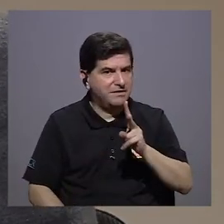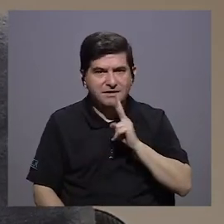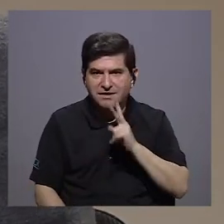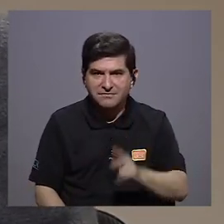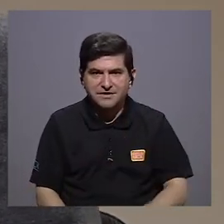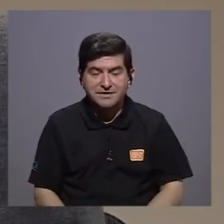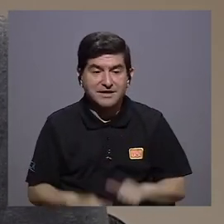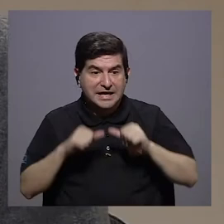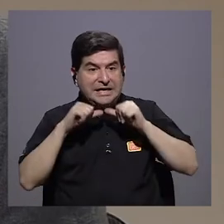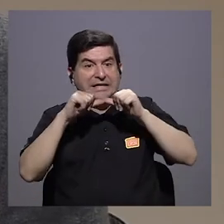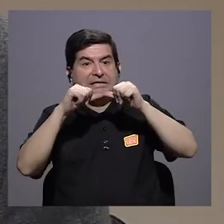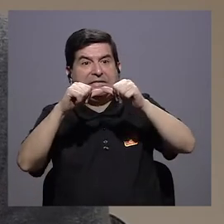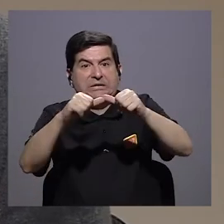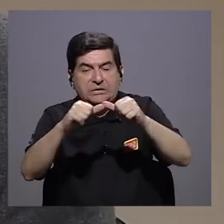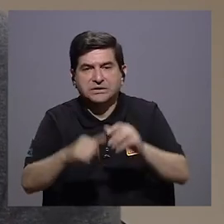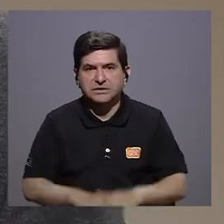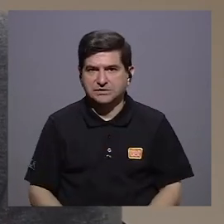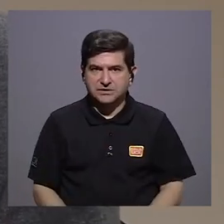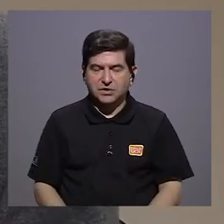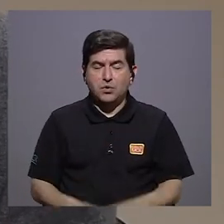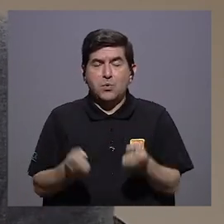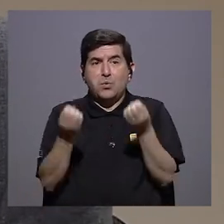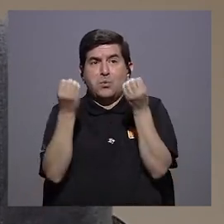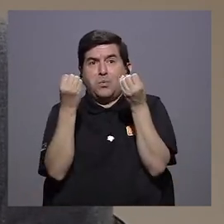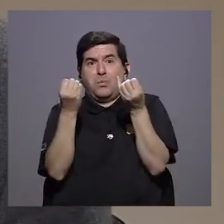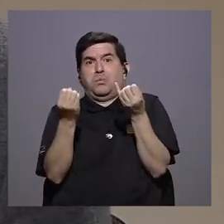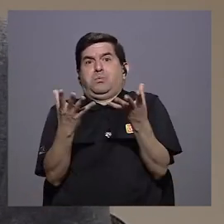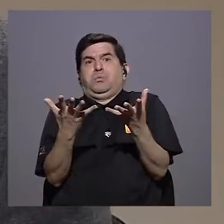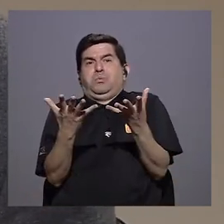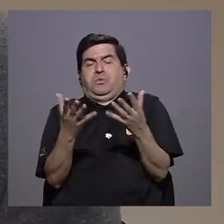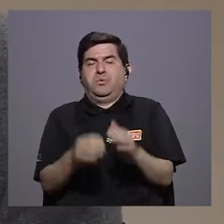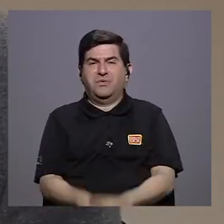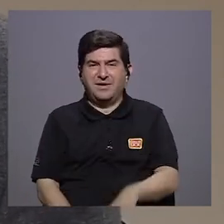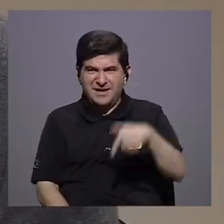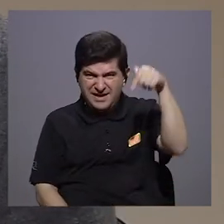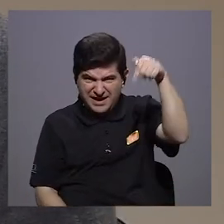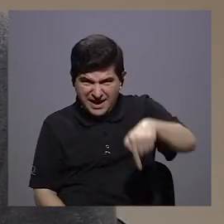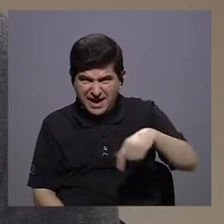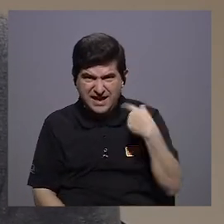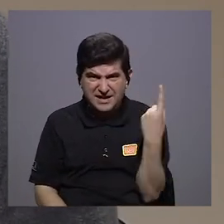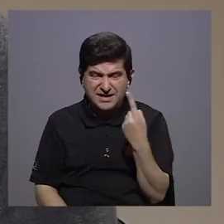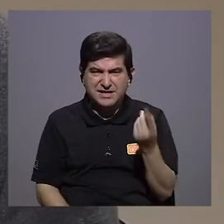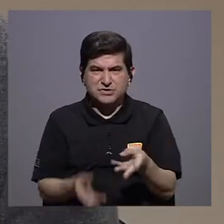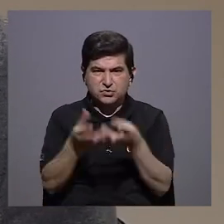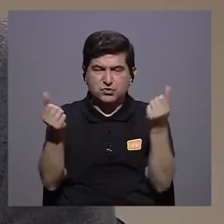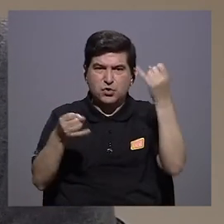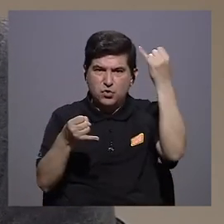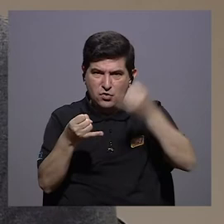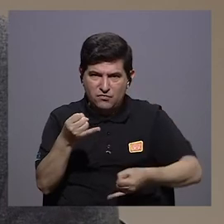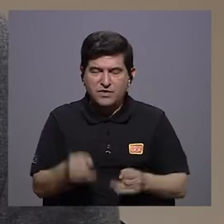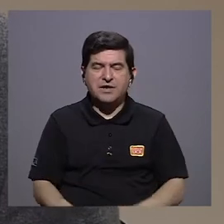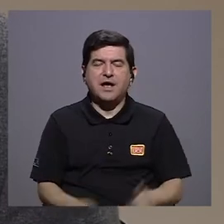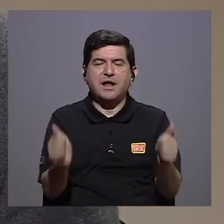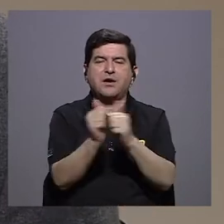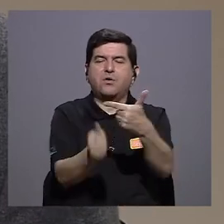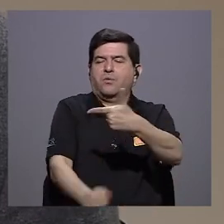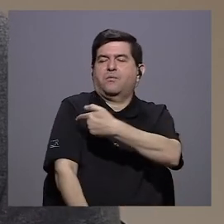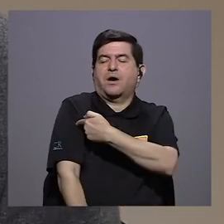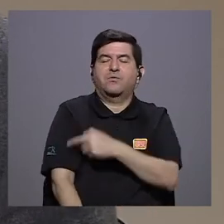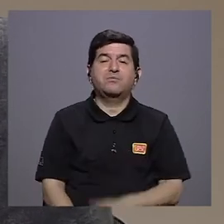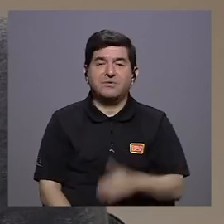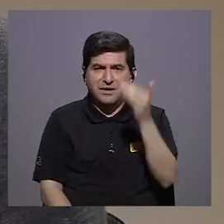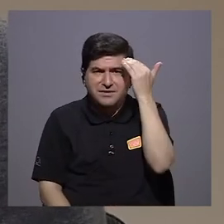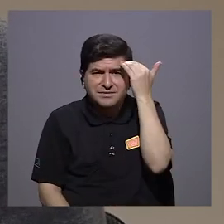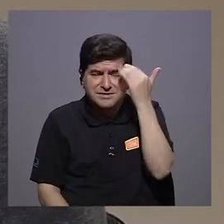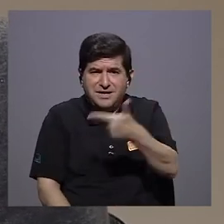realidad lo que queda por delante es muchísimo más. Porque aquí la única solución final vendrá con la vacuna. Y